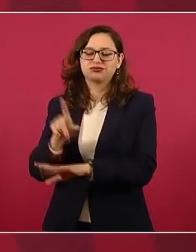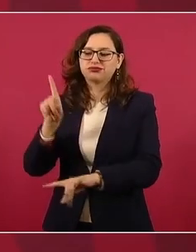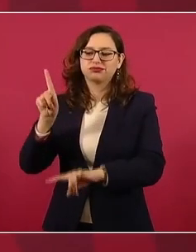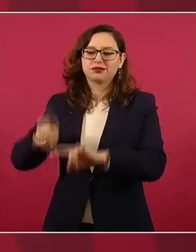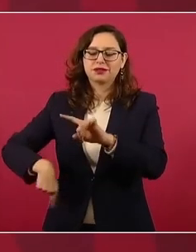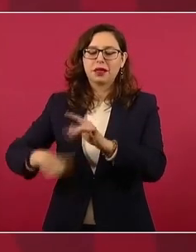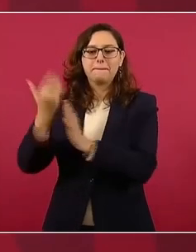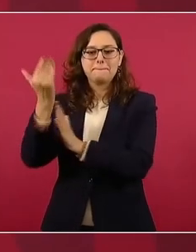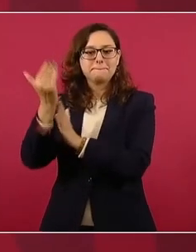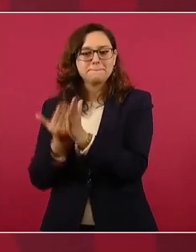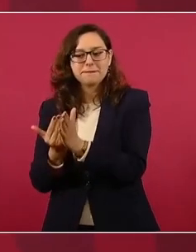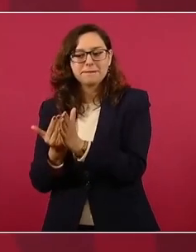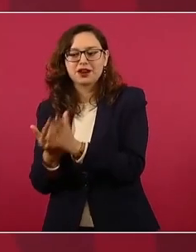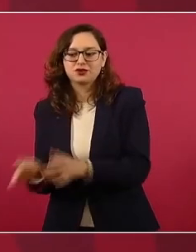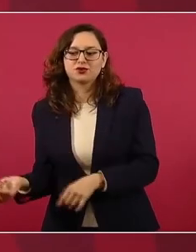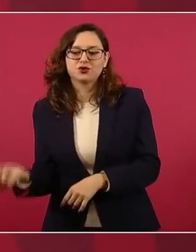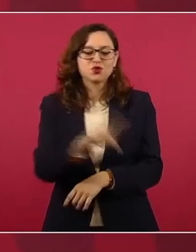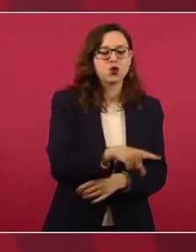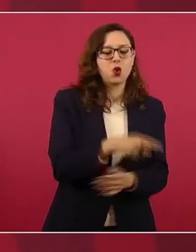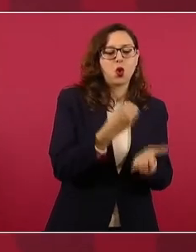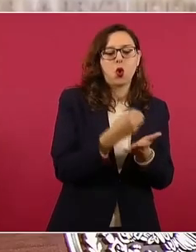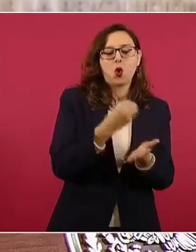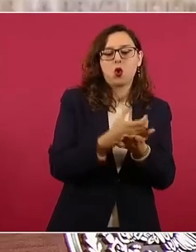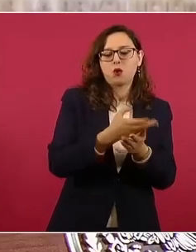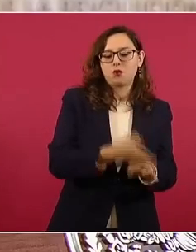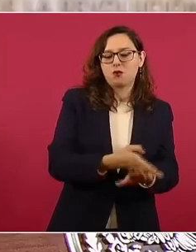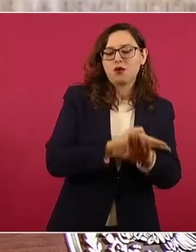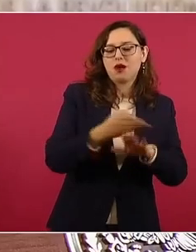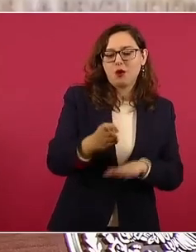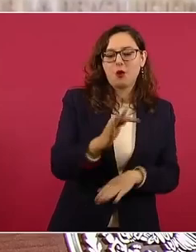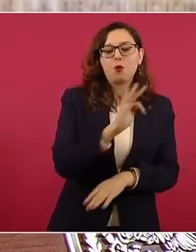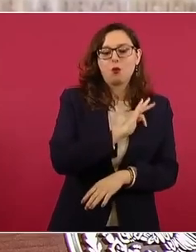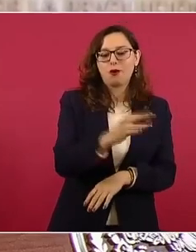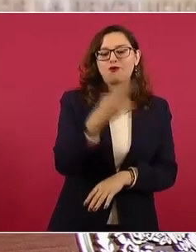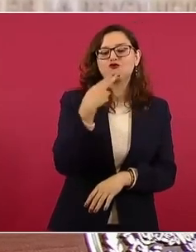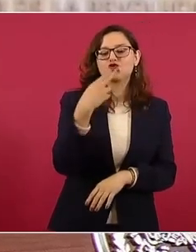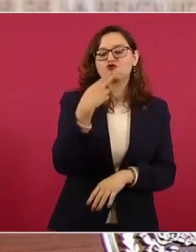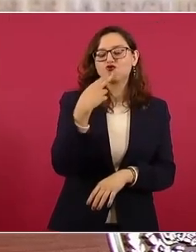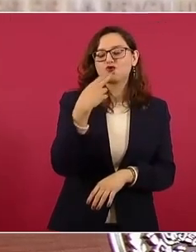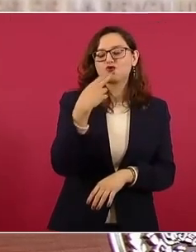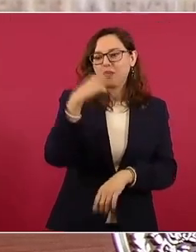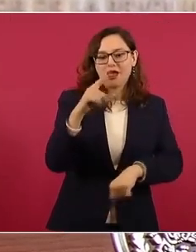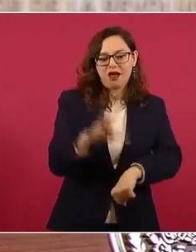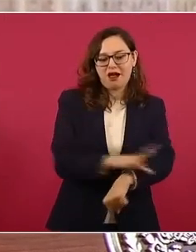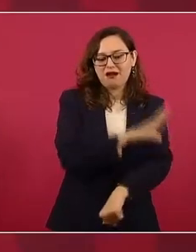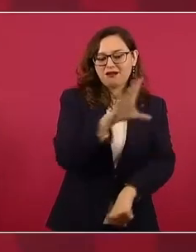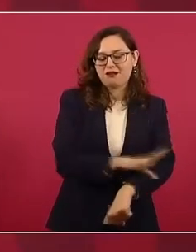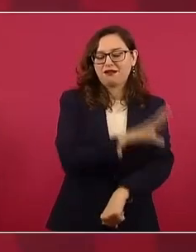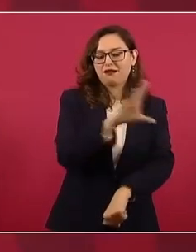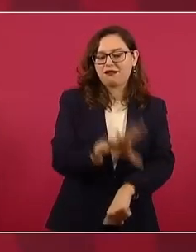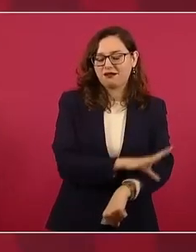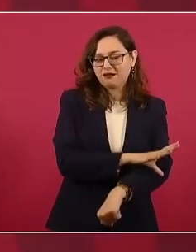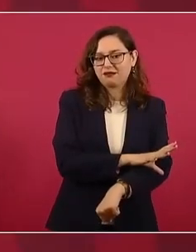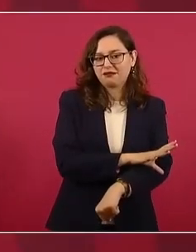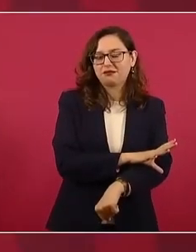para recarga de vehículos eléctricos.